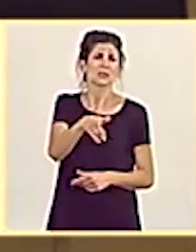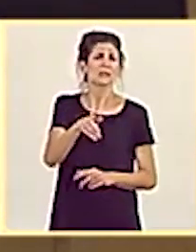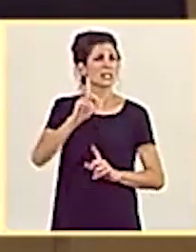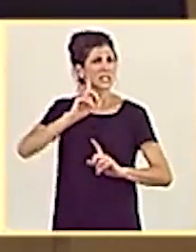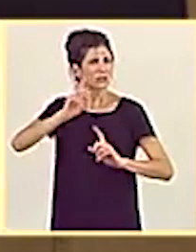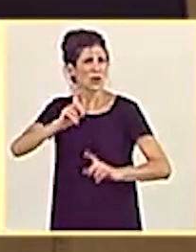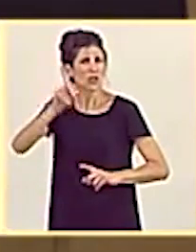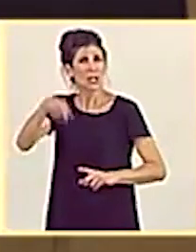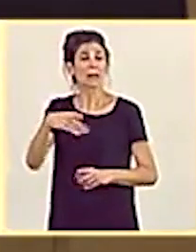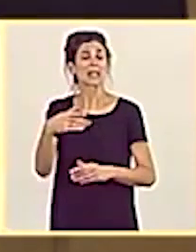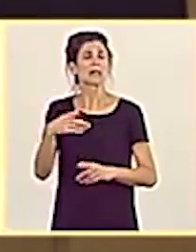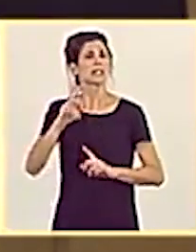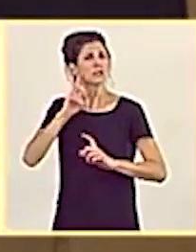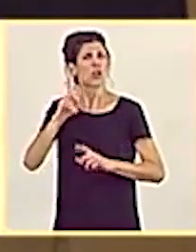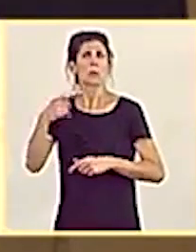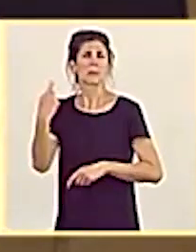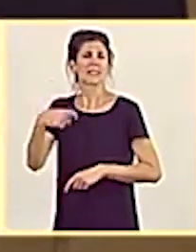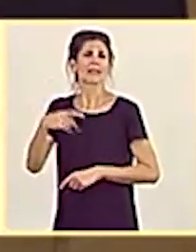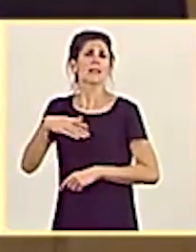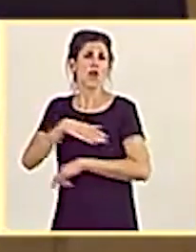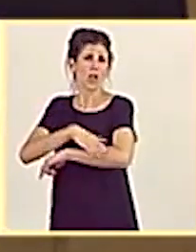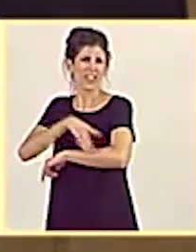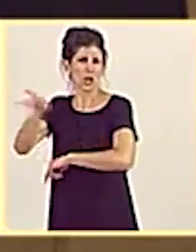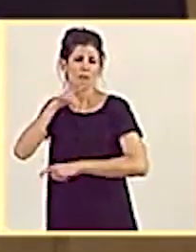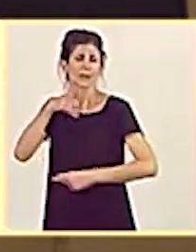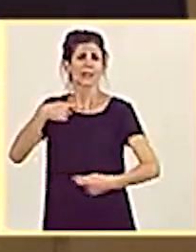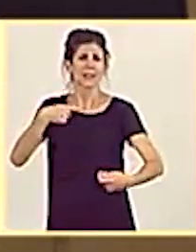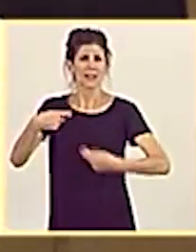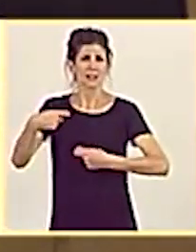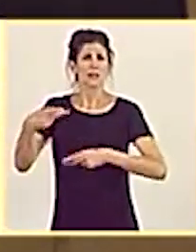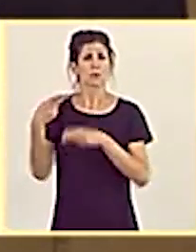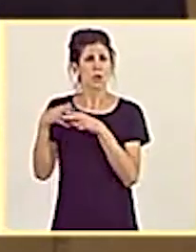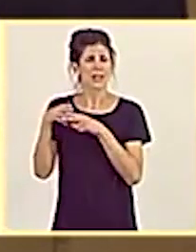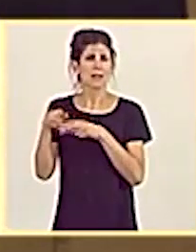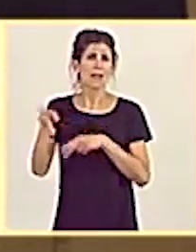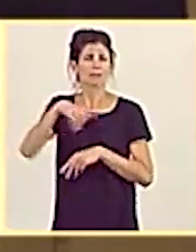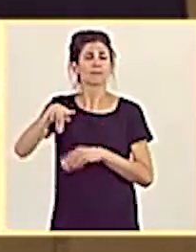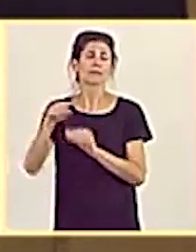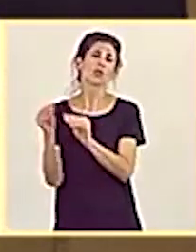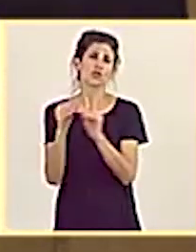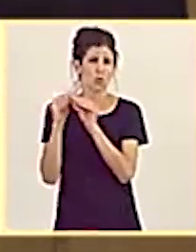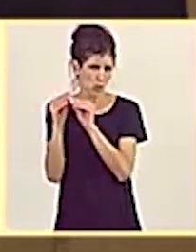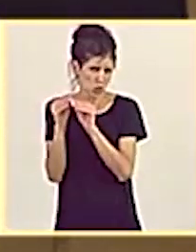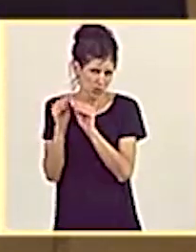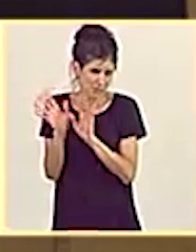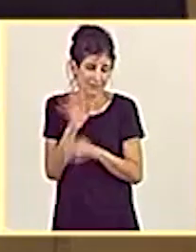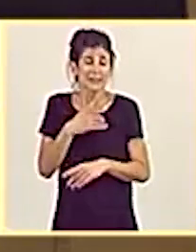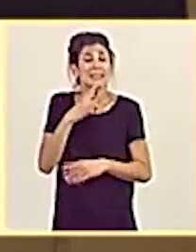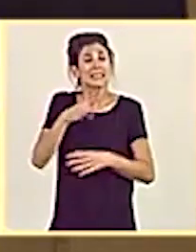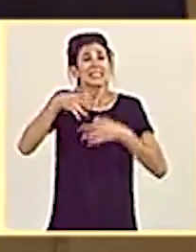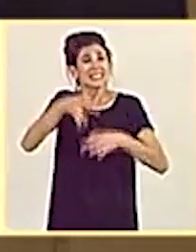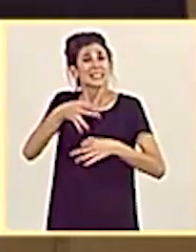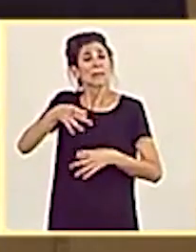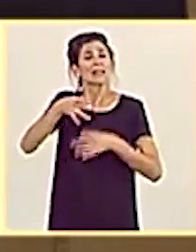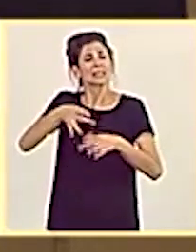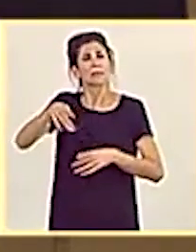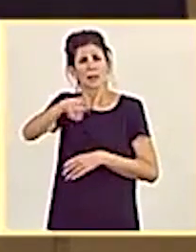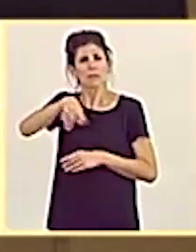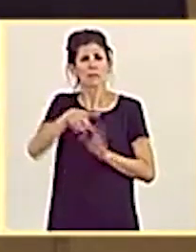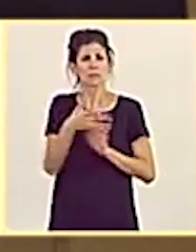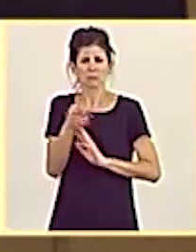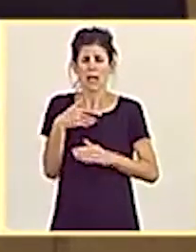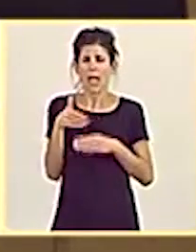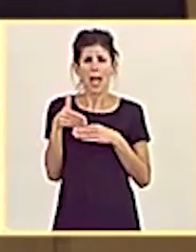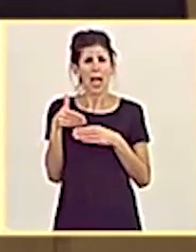el esfuerzo del presidente del Gobierno en la negociación de la política común. Usted siempre está al lado de la